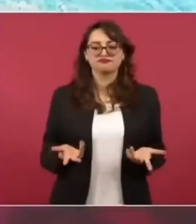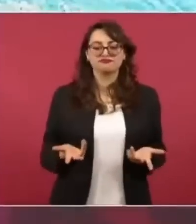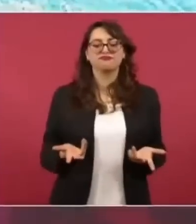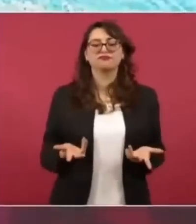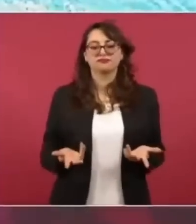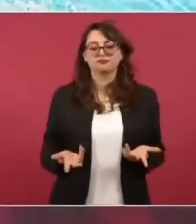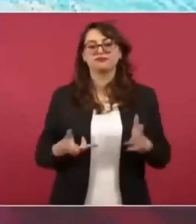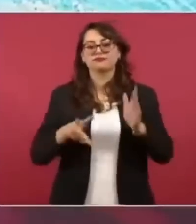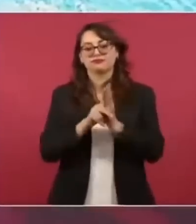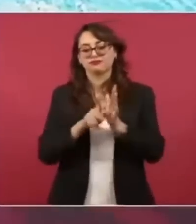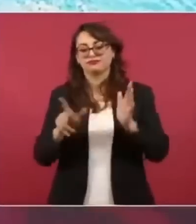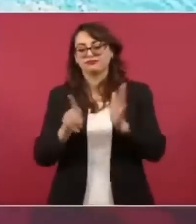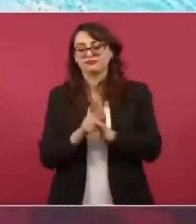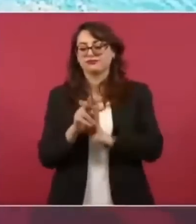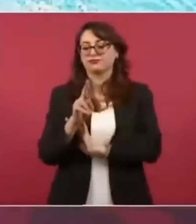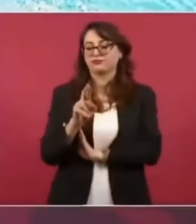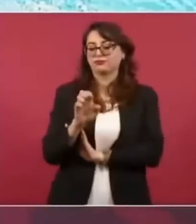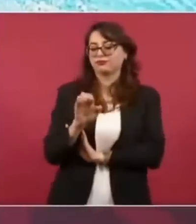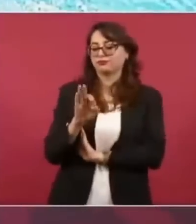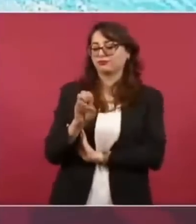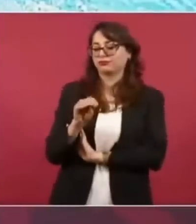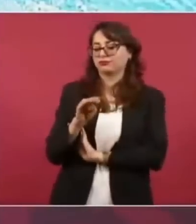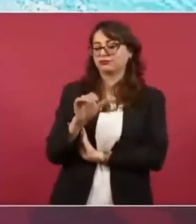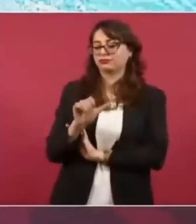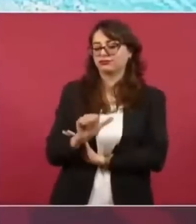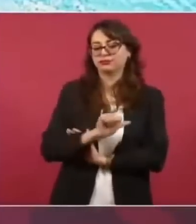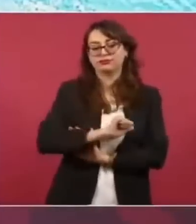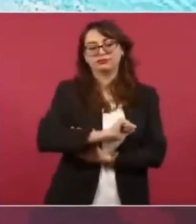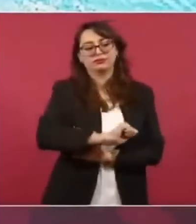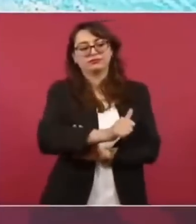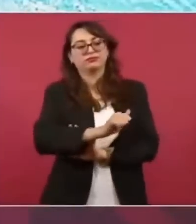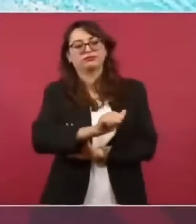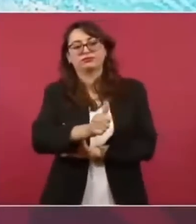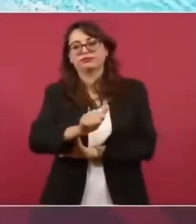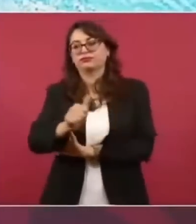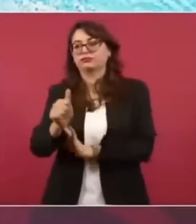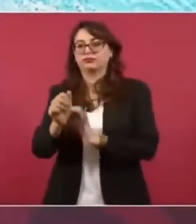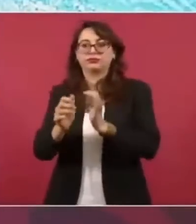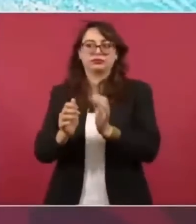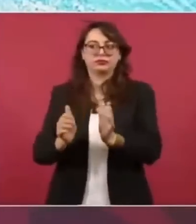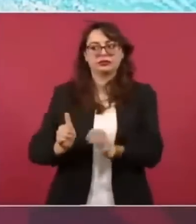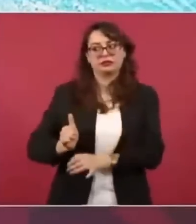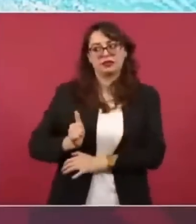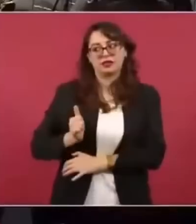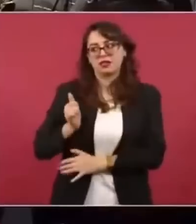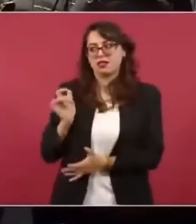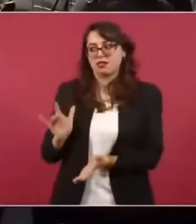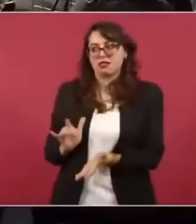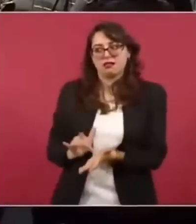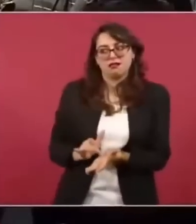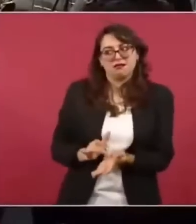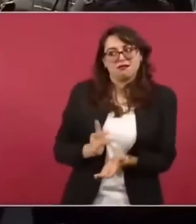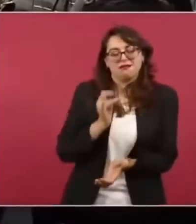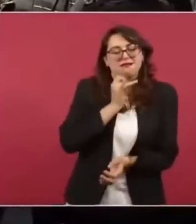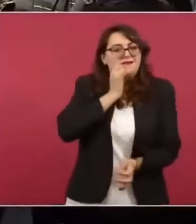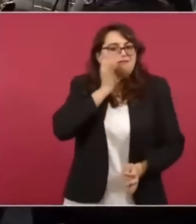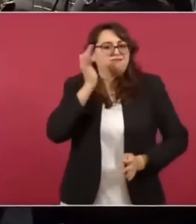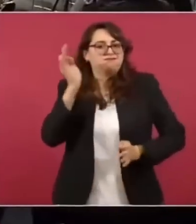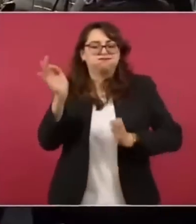y todos los defensores de